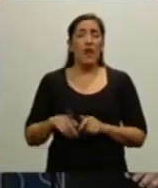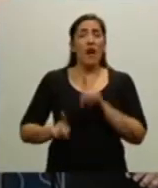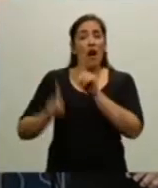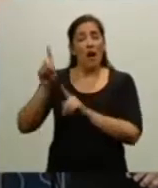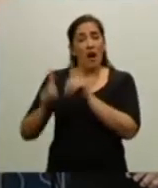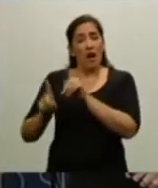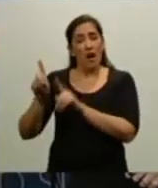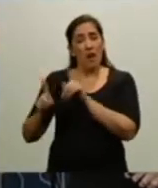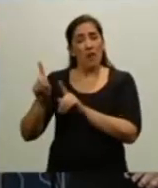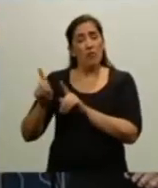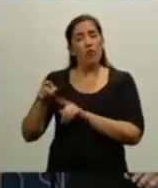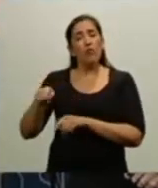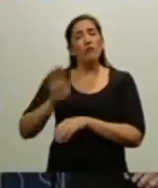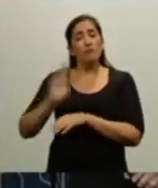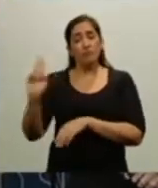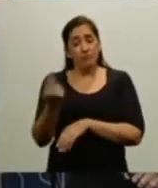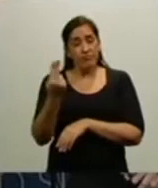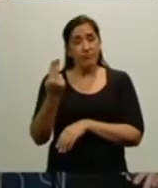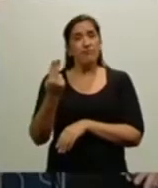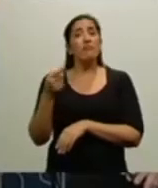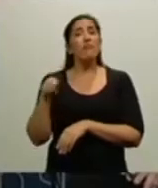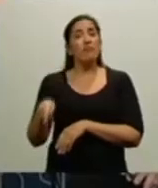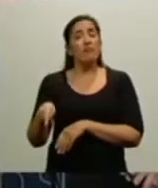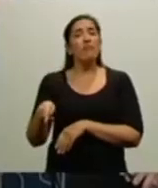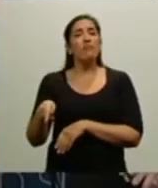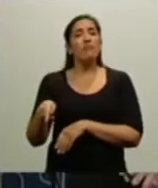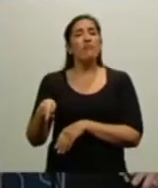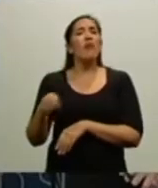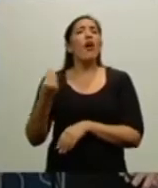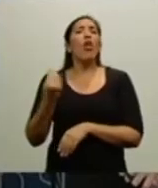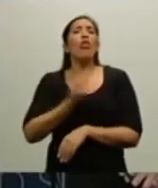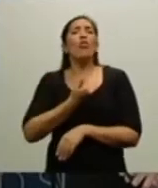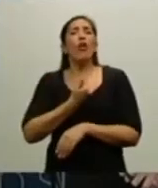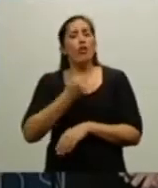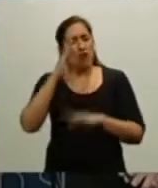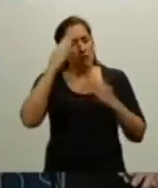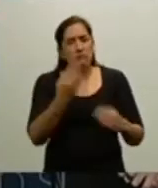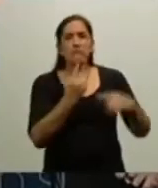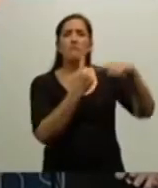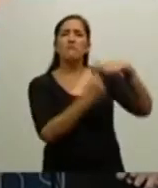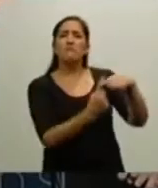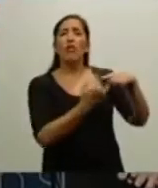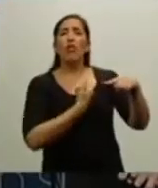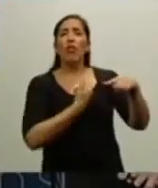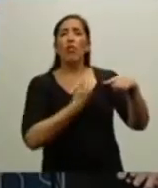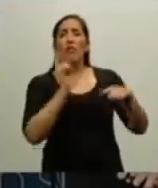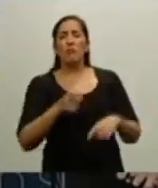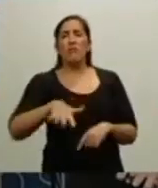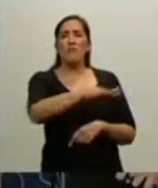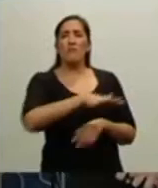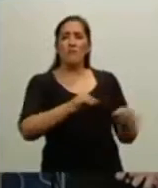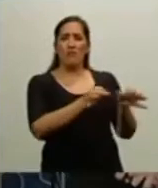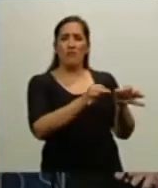algunos descansan allá, en el